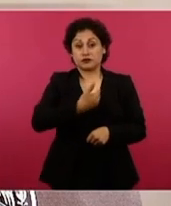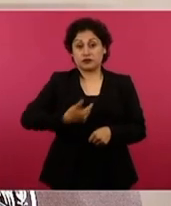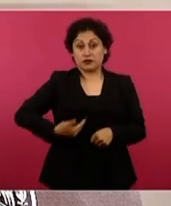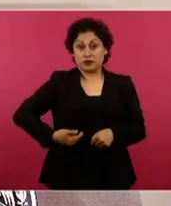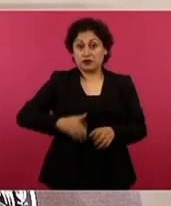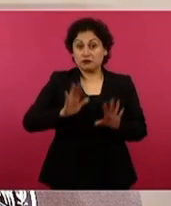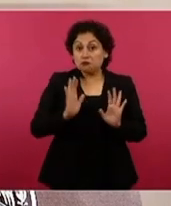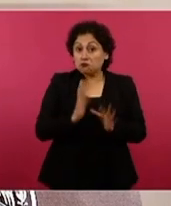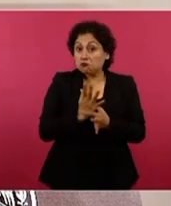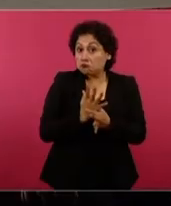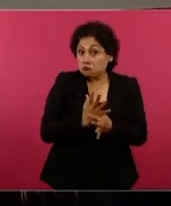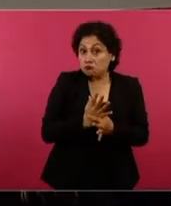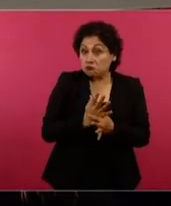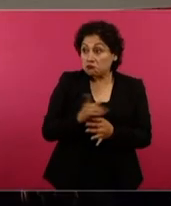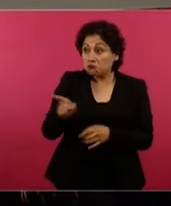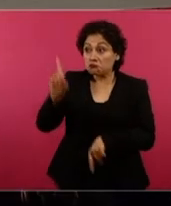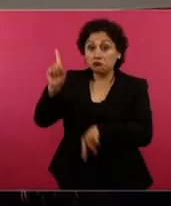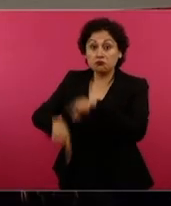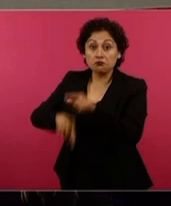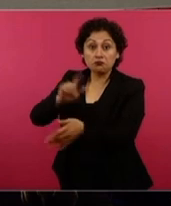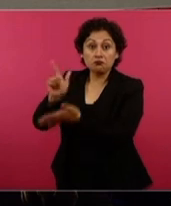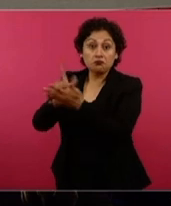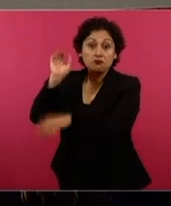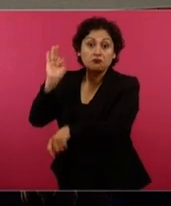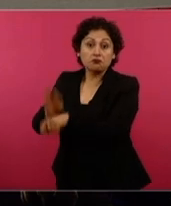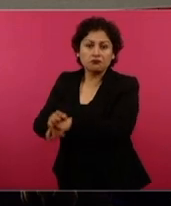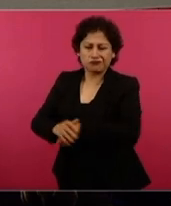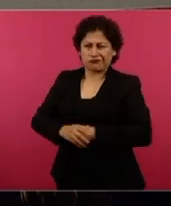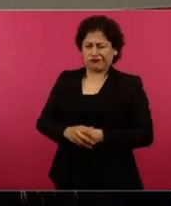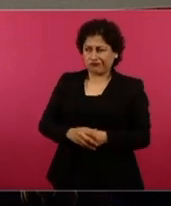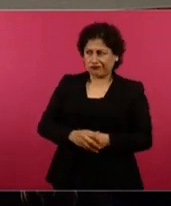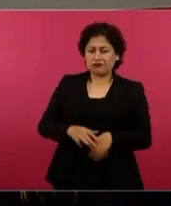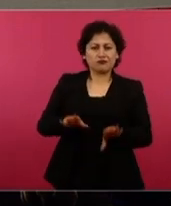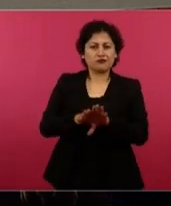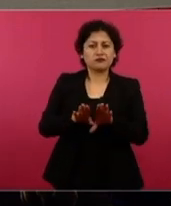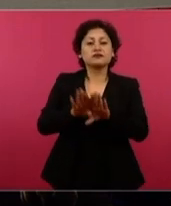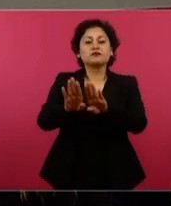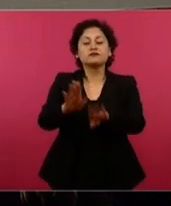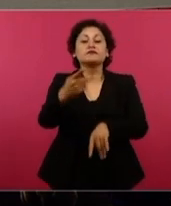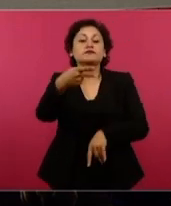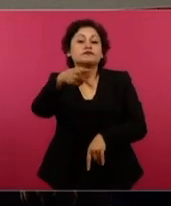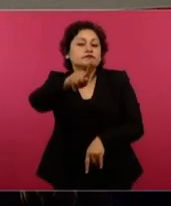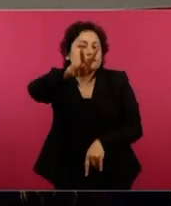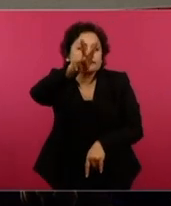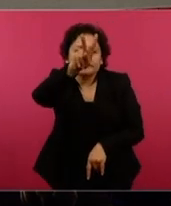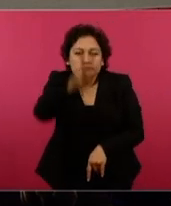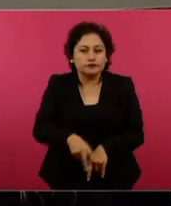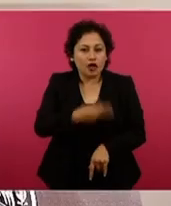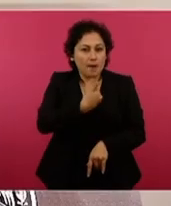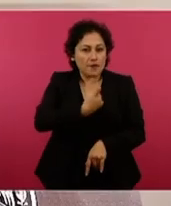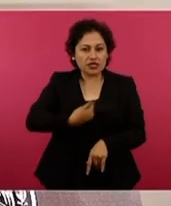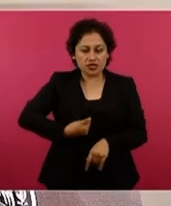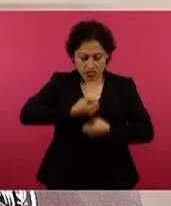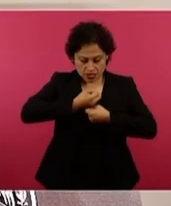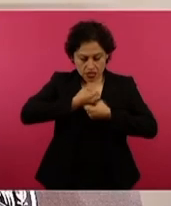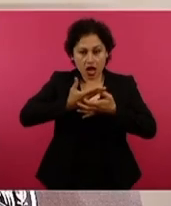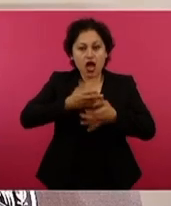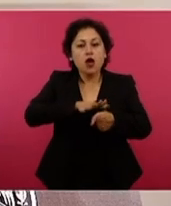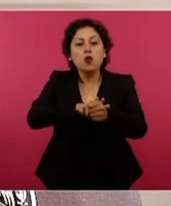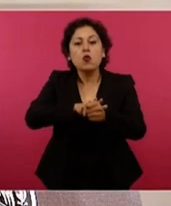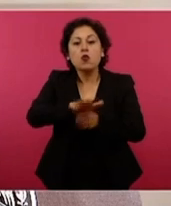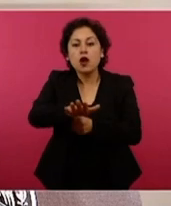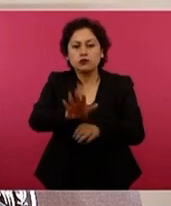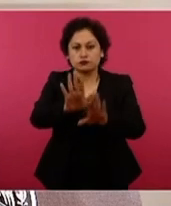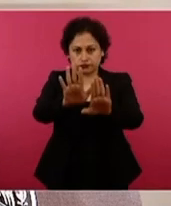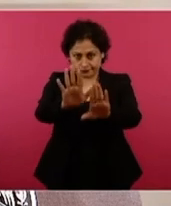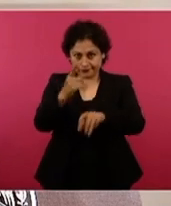a los magistrados. Pero las palabras del mandatario de México fueron otras. Vamos a decirles qué